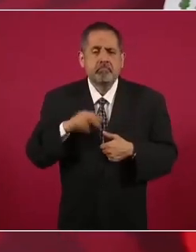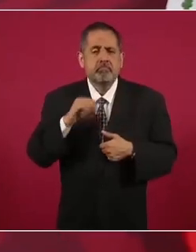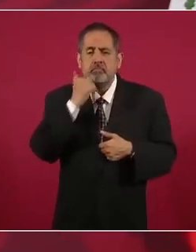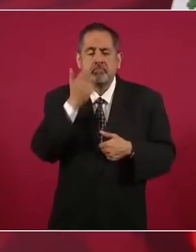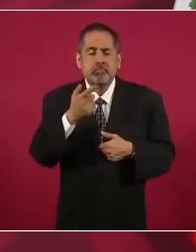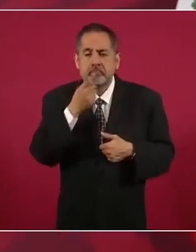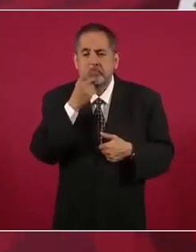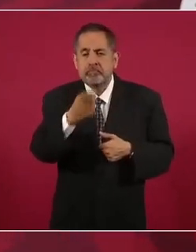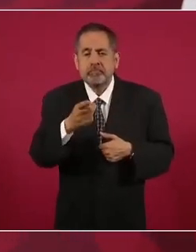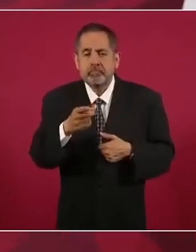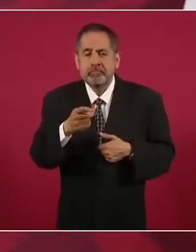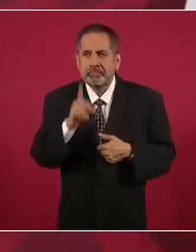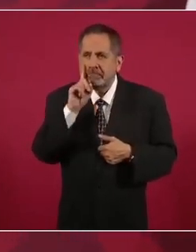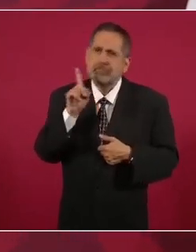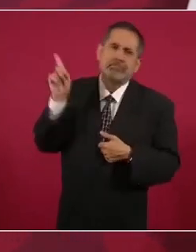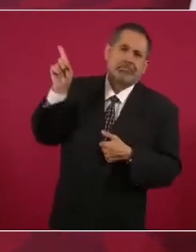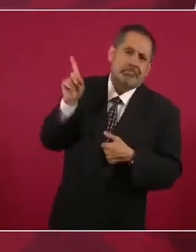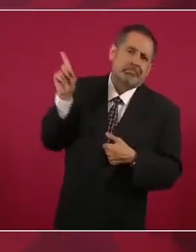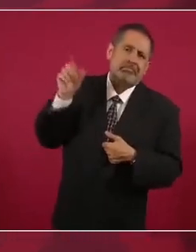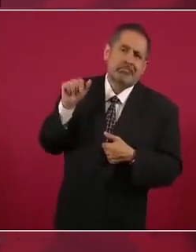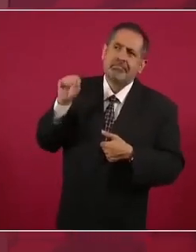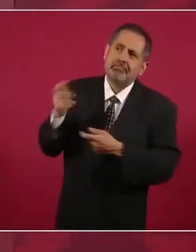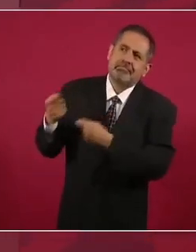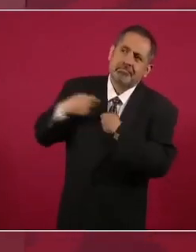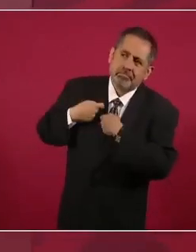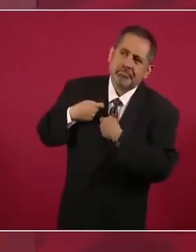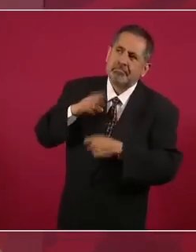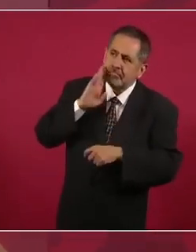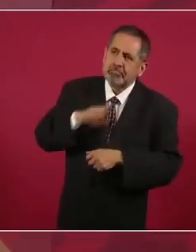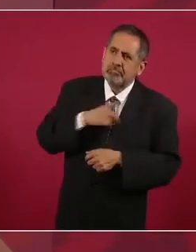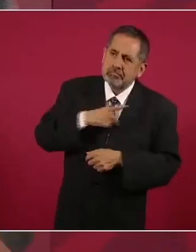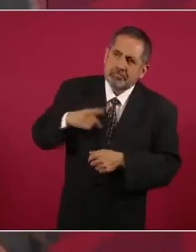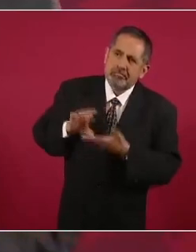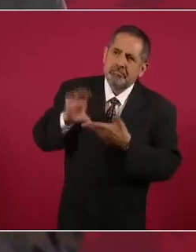que pase lo que sucedió